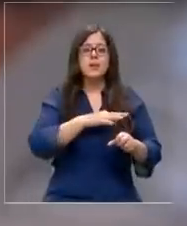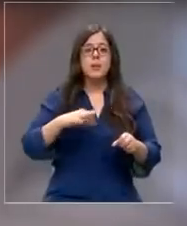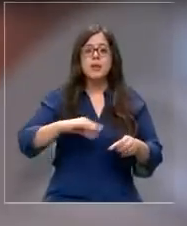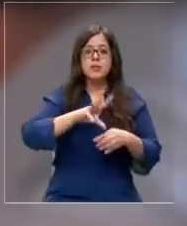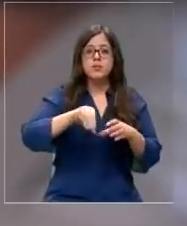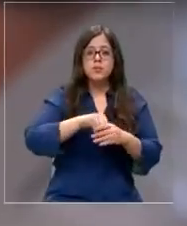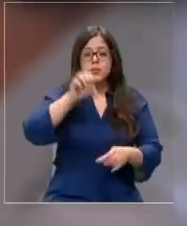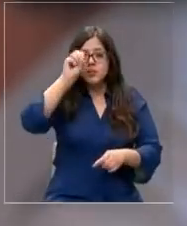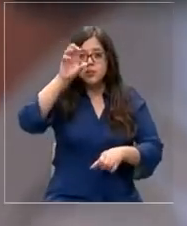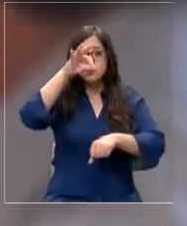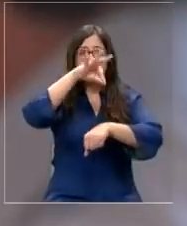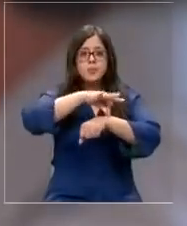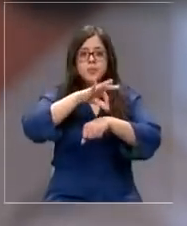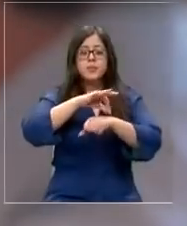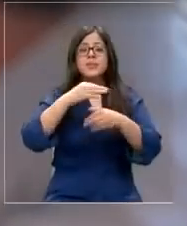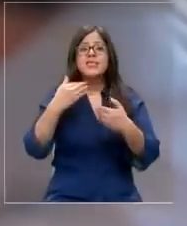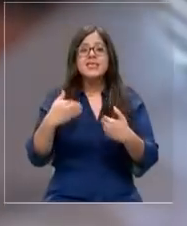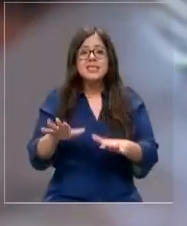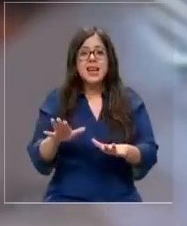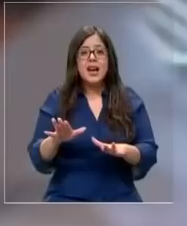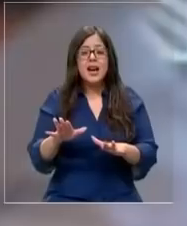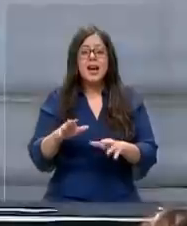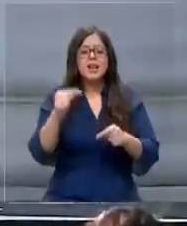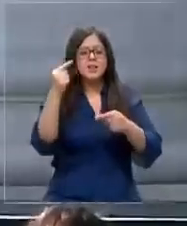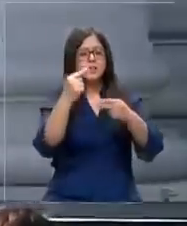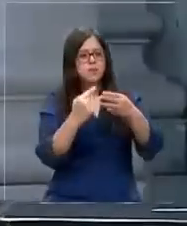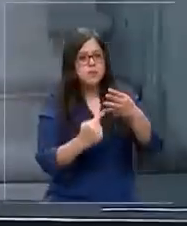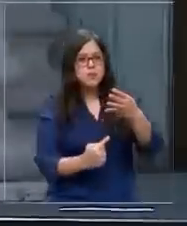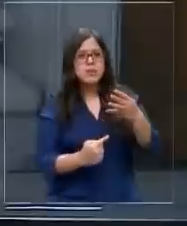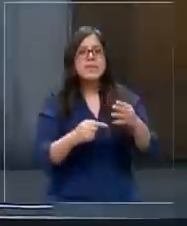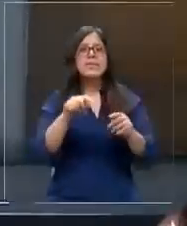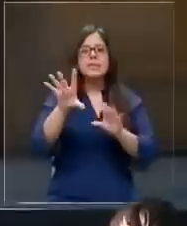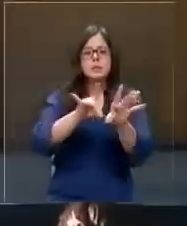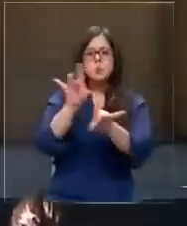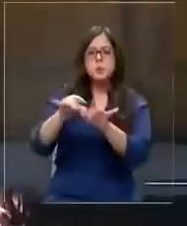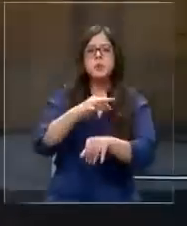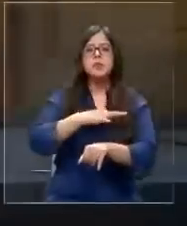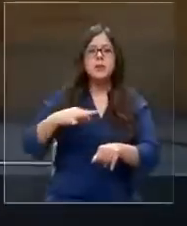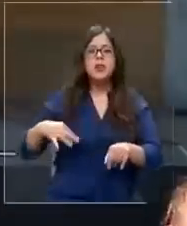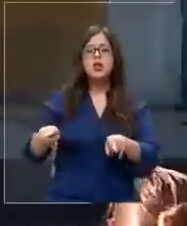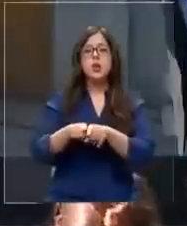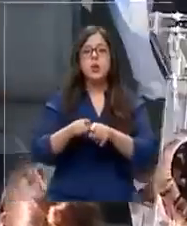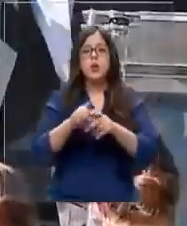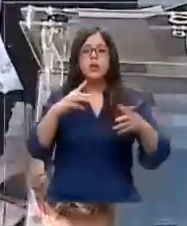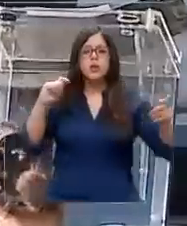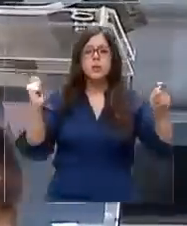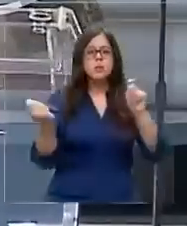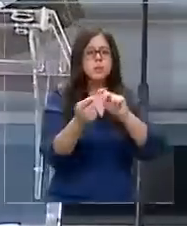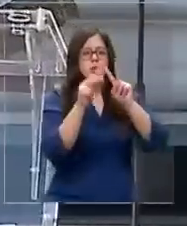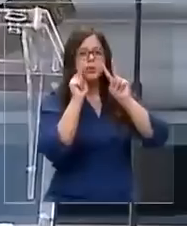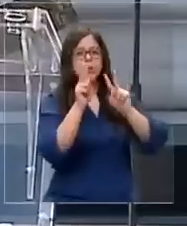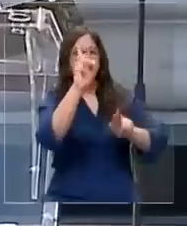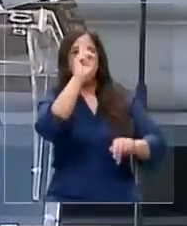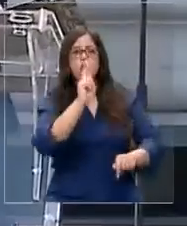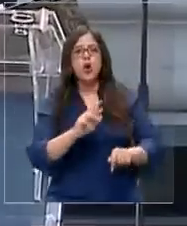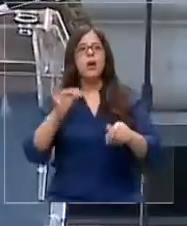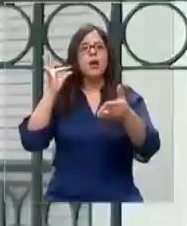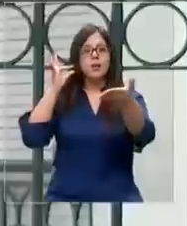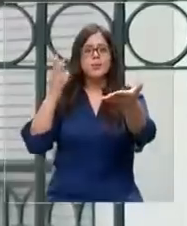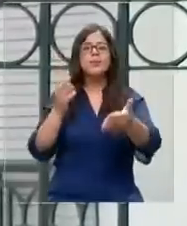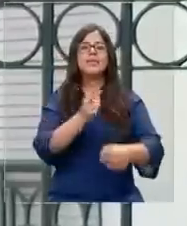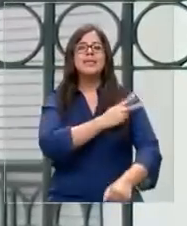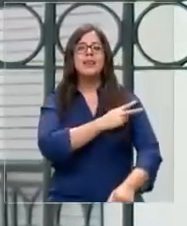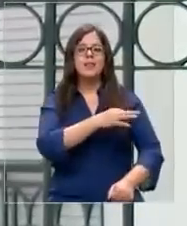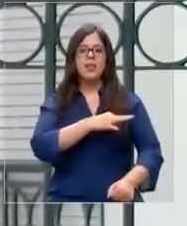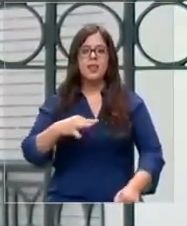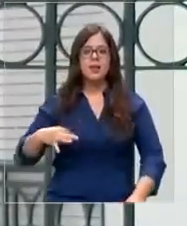Un par de días han pasado desde el nombramiento de los ministros y la atención se ha volcado al rol que cumplirá la expresidenta del Colegio Médico como jefa del gabinete.